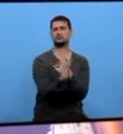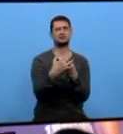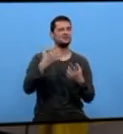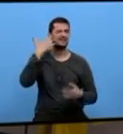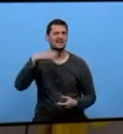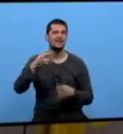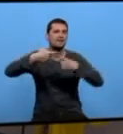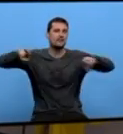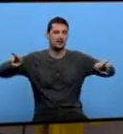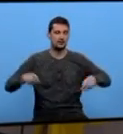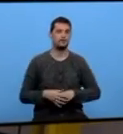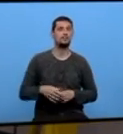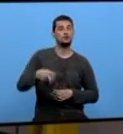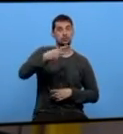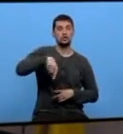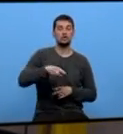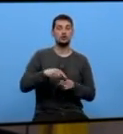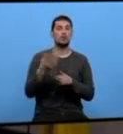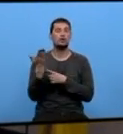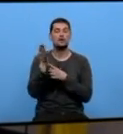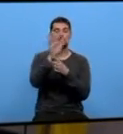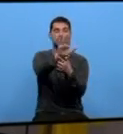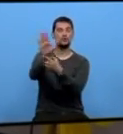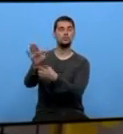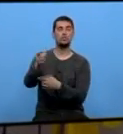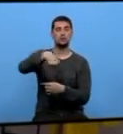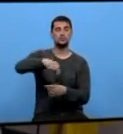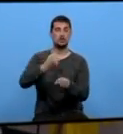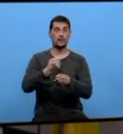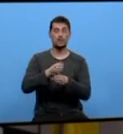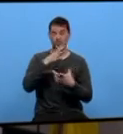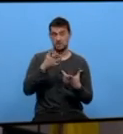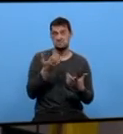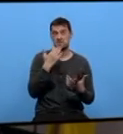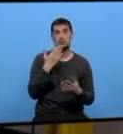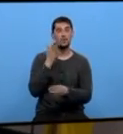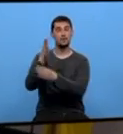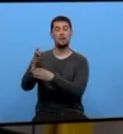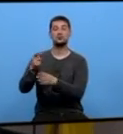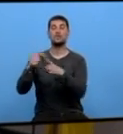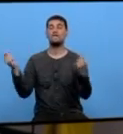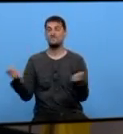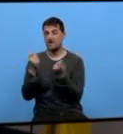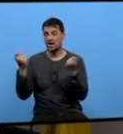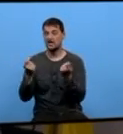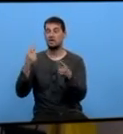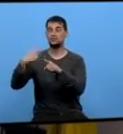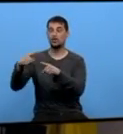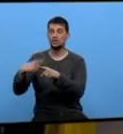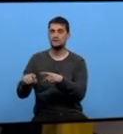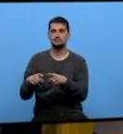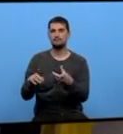eles Nos damos máis a conocer do habitual porque aunque vayamos a feiras de artesanía e a demostracións